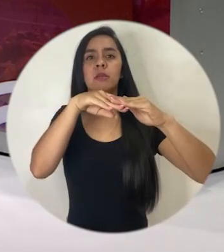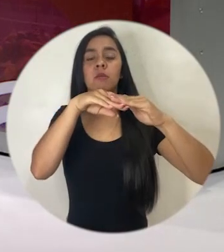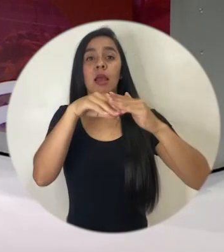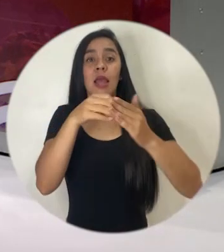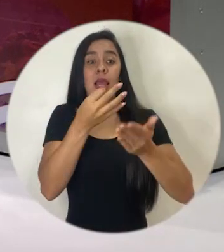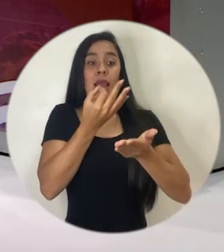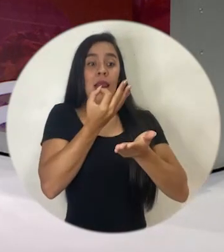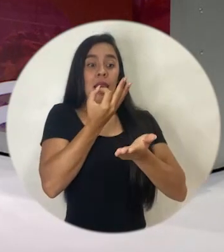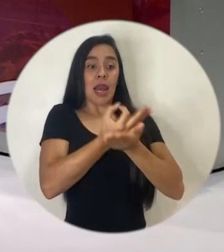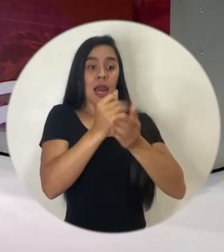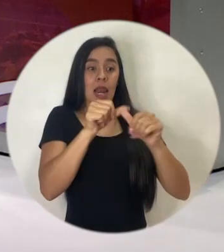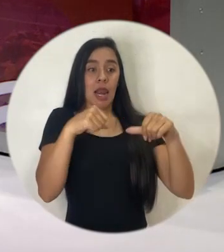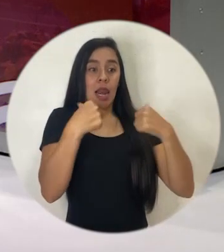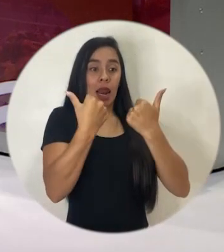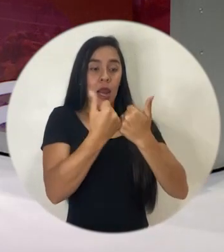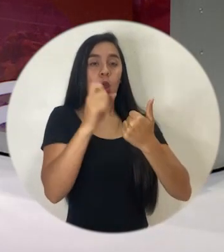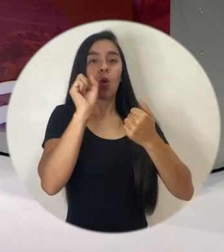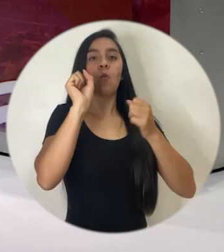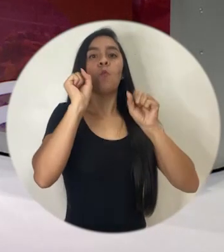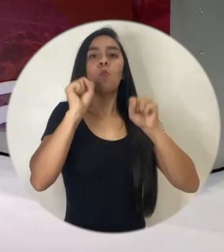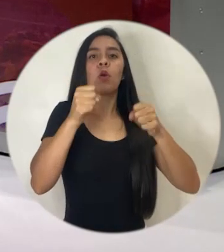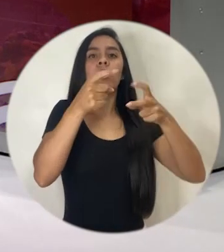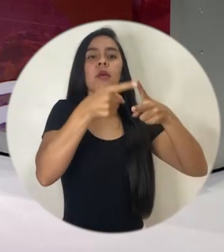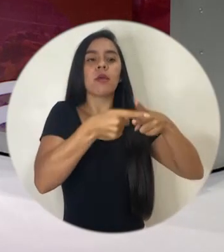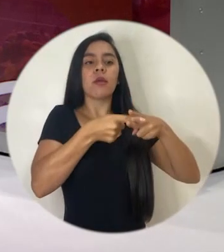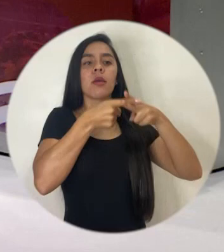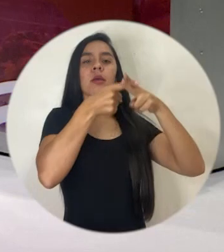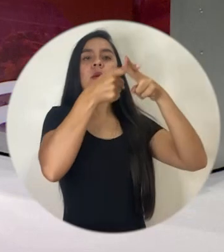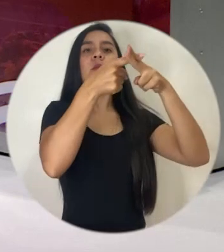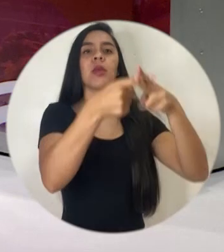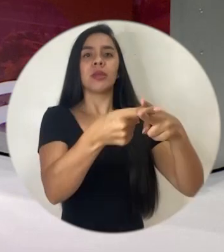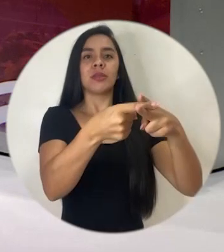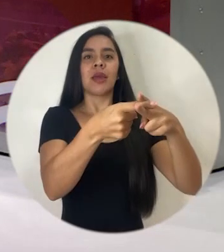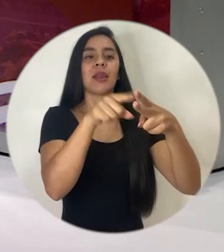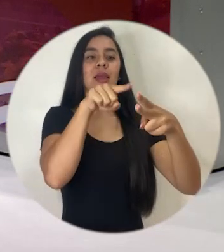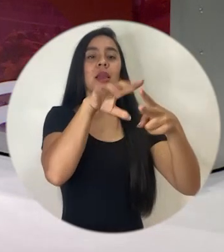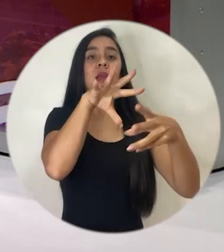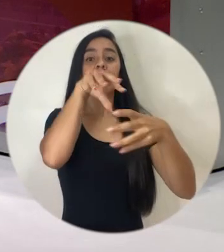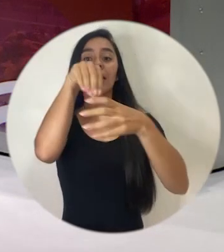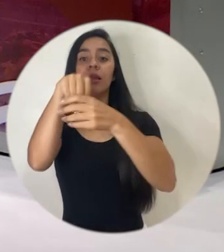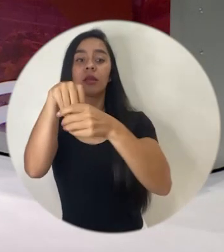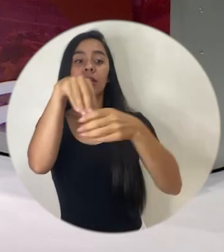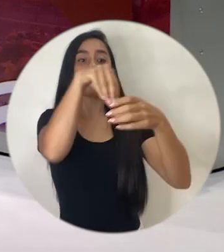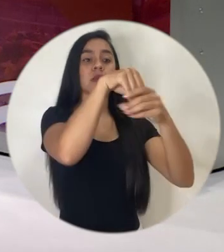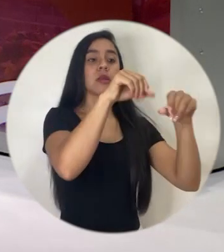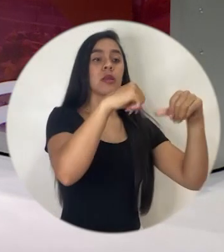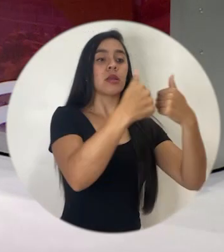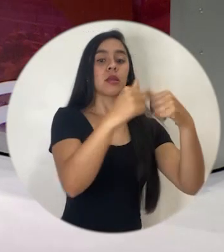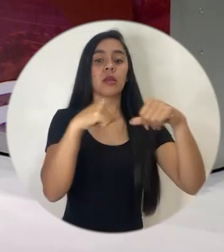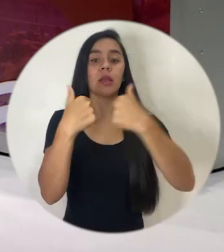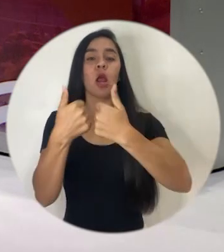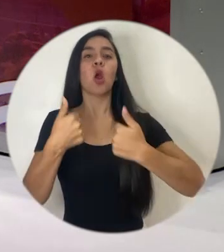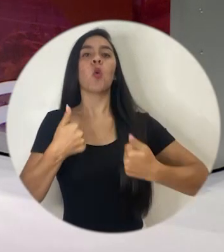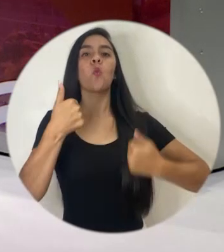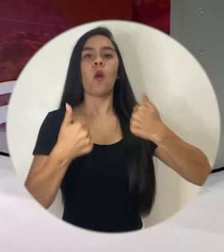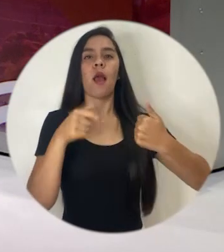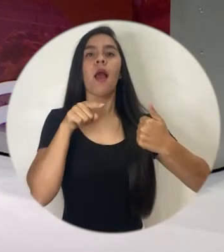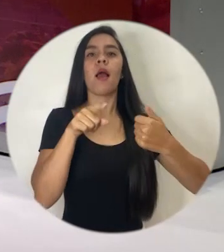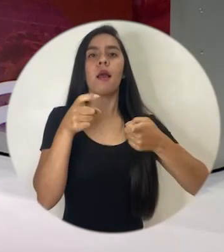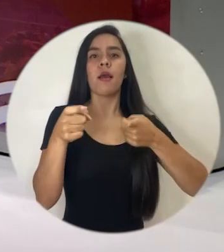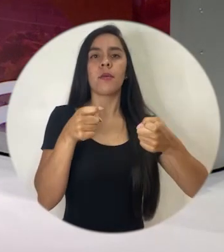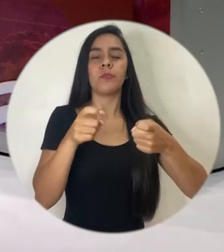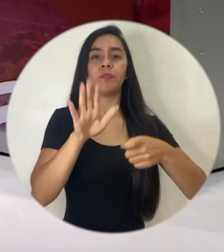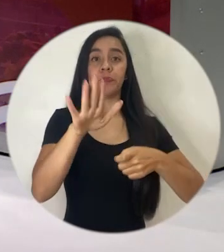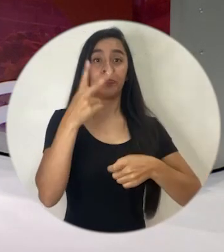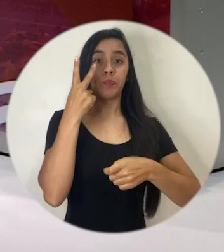puede prestar dentro de esos grandes segmentos del mercado. Antes